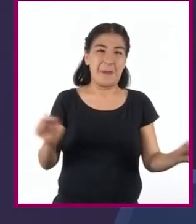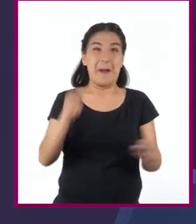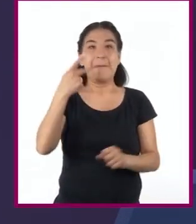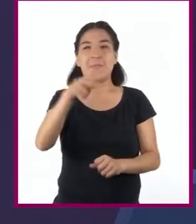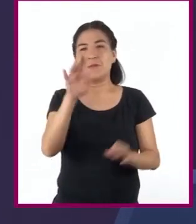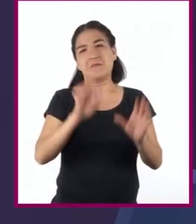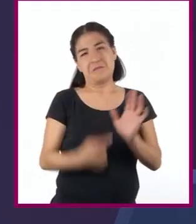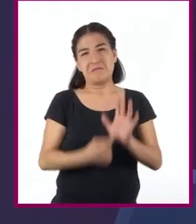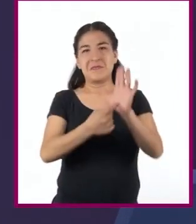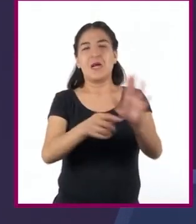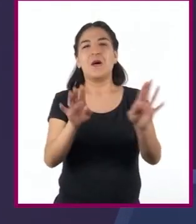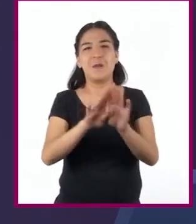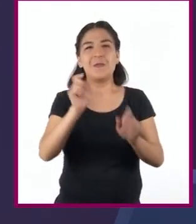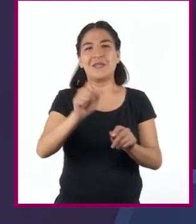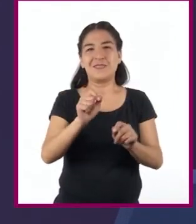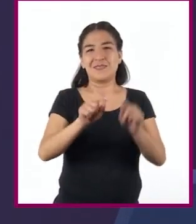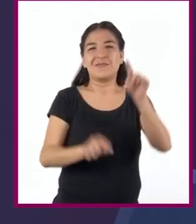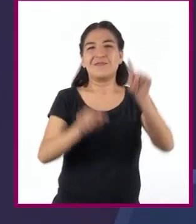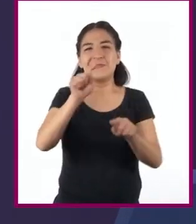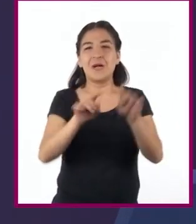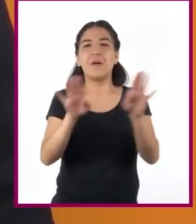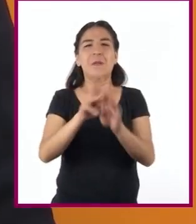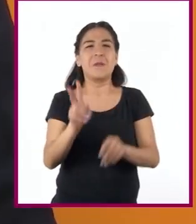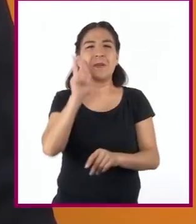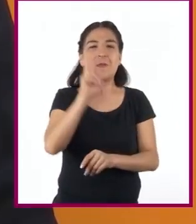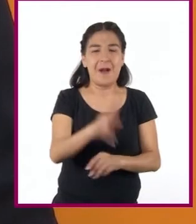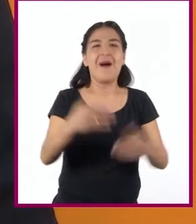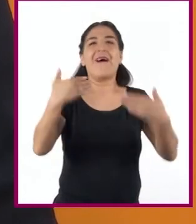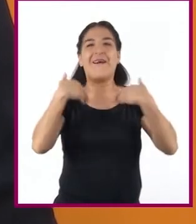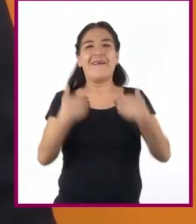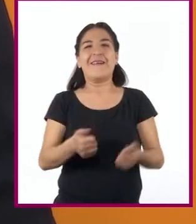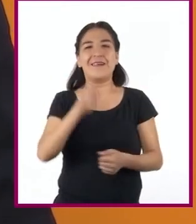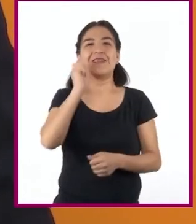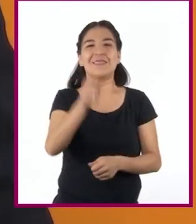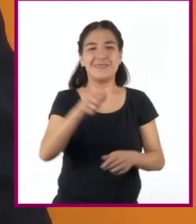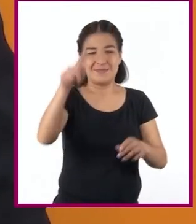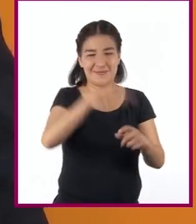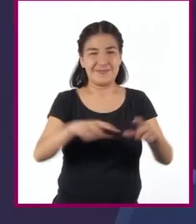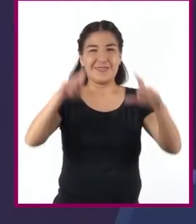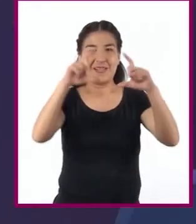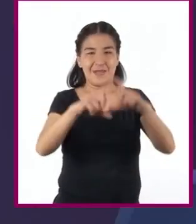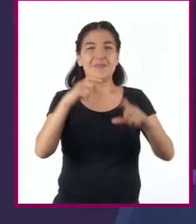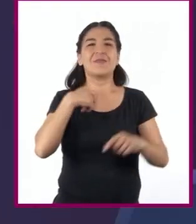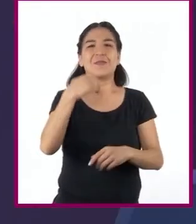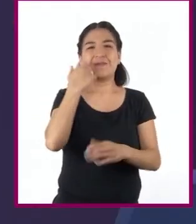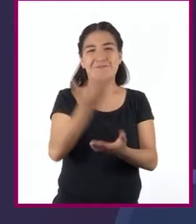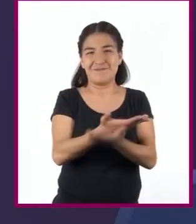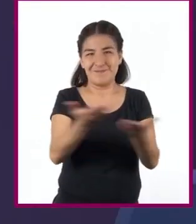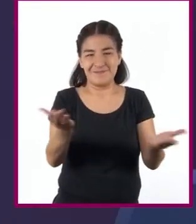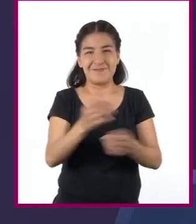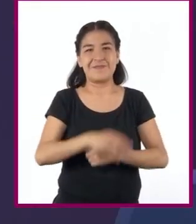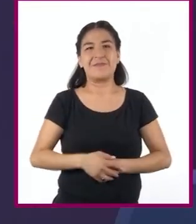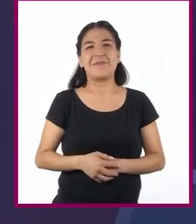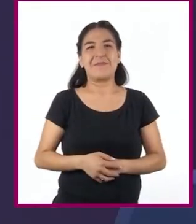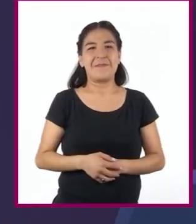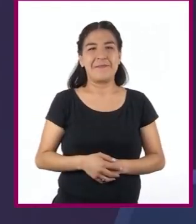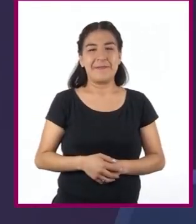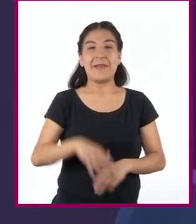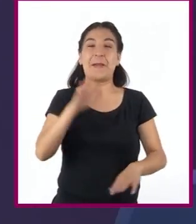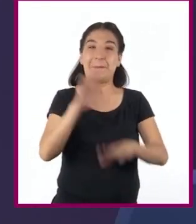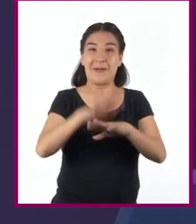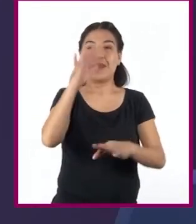les muestro una gráfica visualmente podrán entender aquellas cifras que les quiero compartir. Lo más